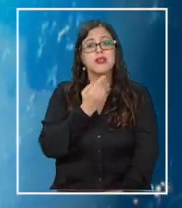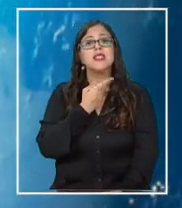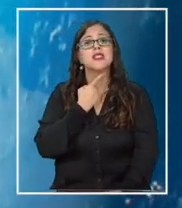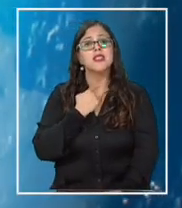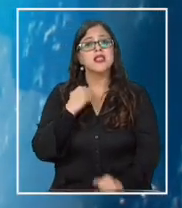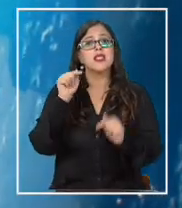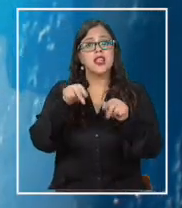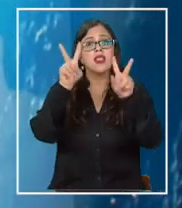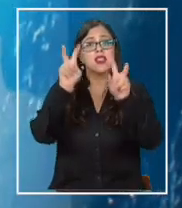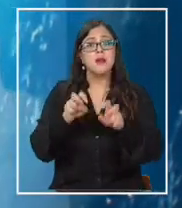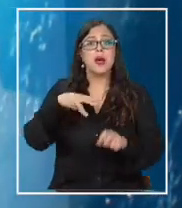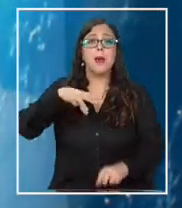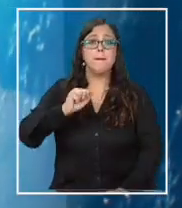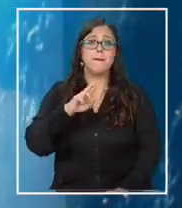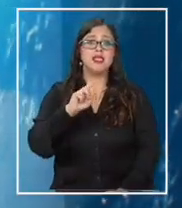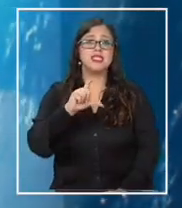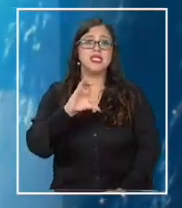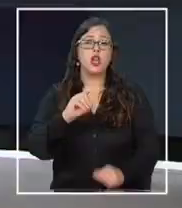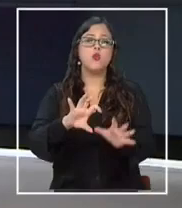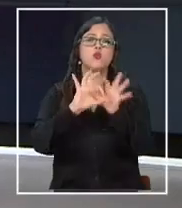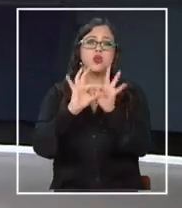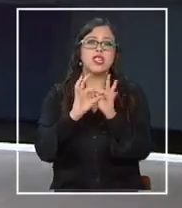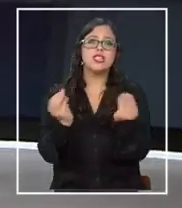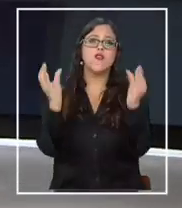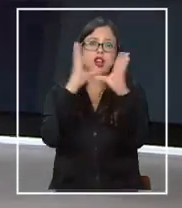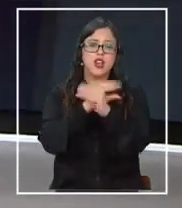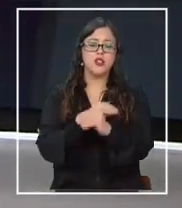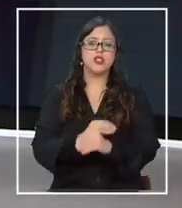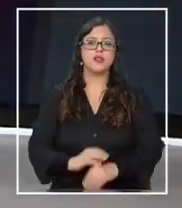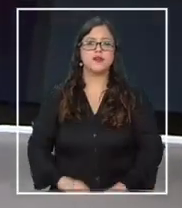mirar estos fenómenos. Marcelo Lagos, como siempre, muchas gracias. Buenas noches. Buenas noches, Iván. noches.